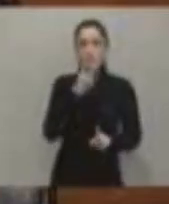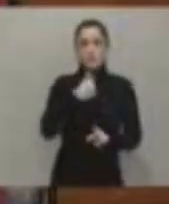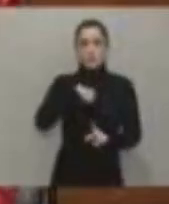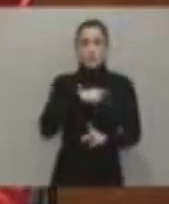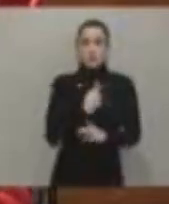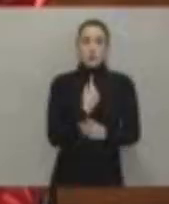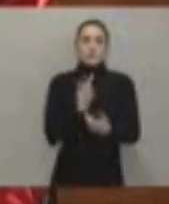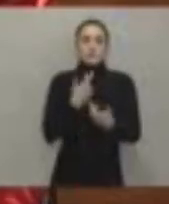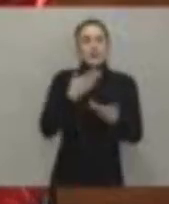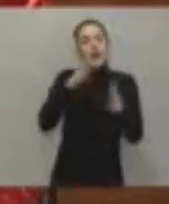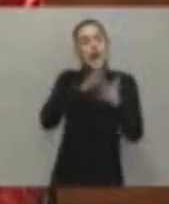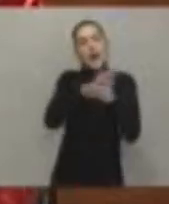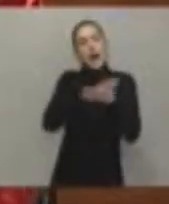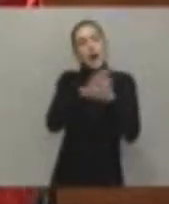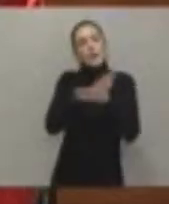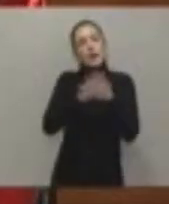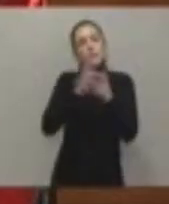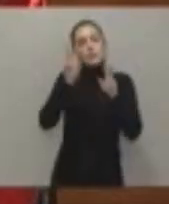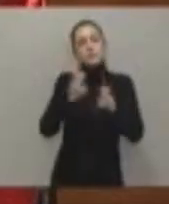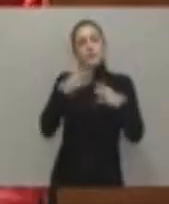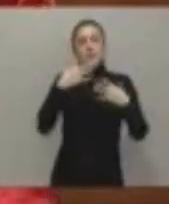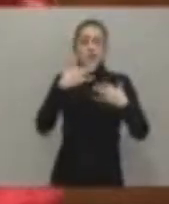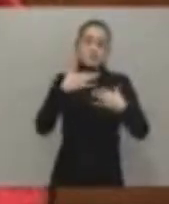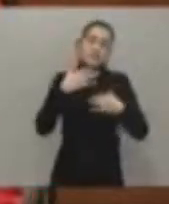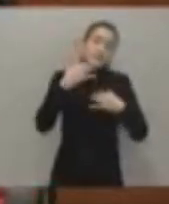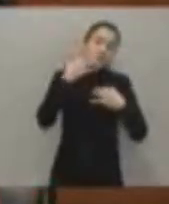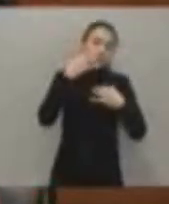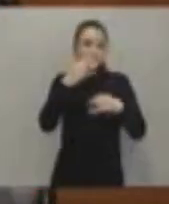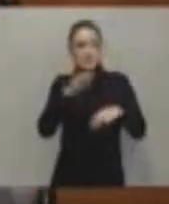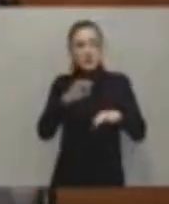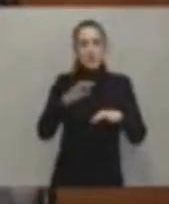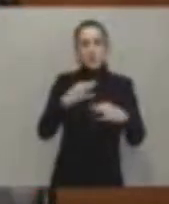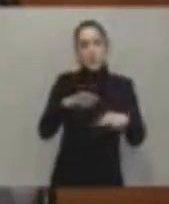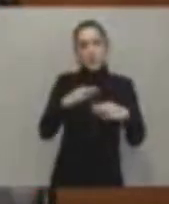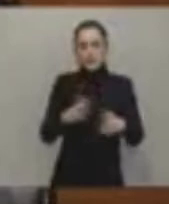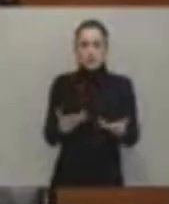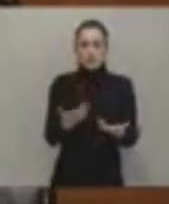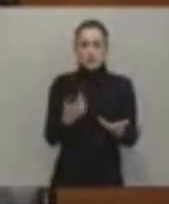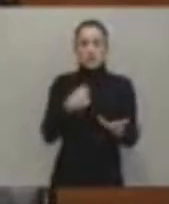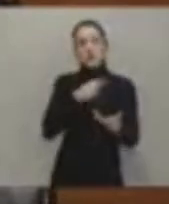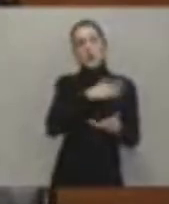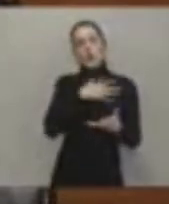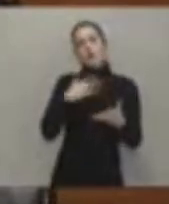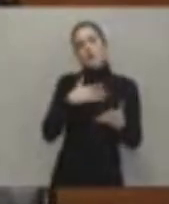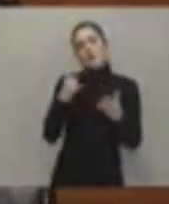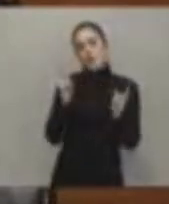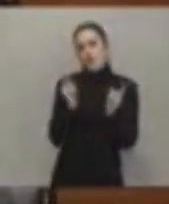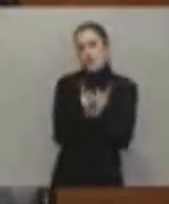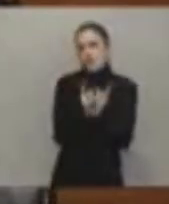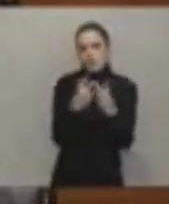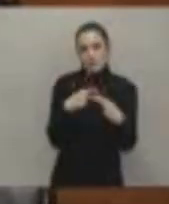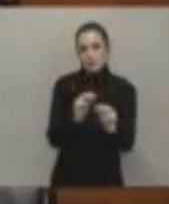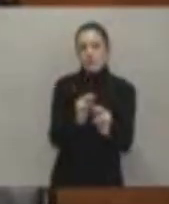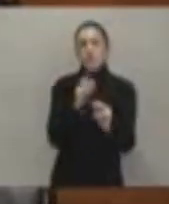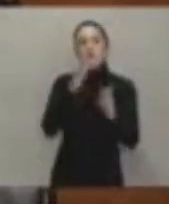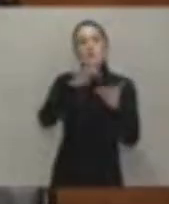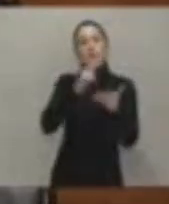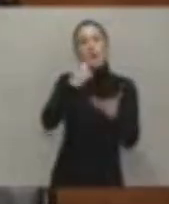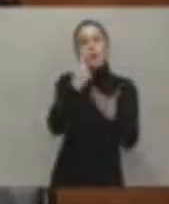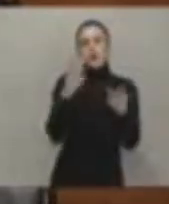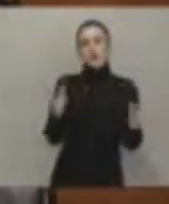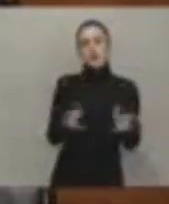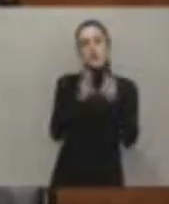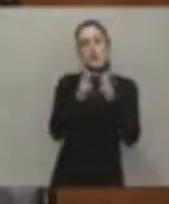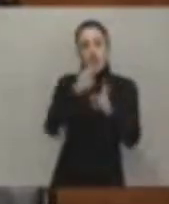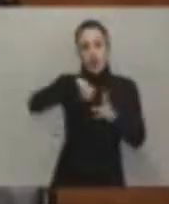Y finalizo diciéndole, señor presidente, cuando una sociedad, la nuestra, la asturiana, va